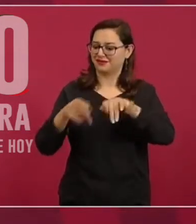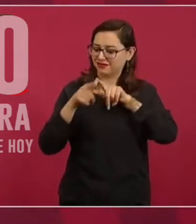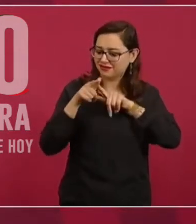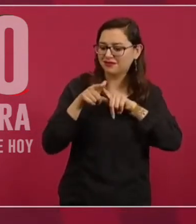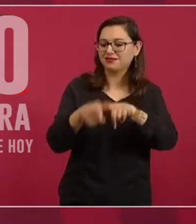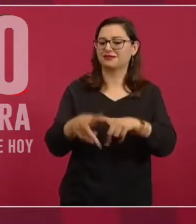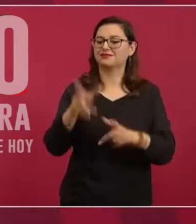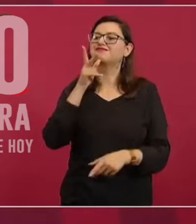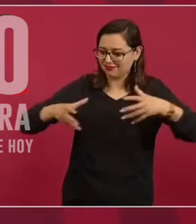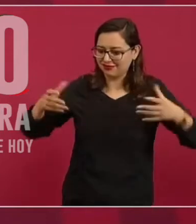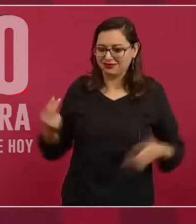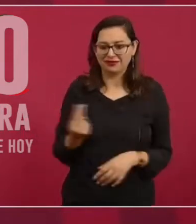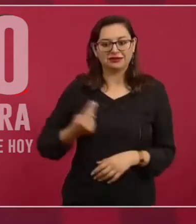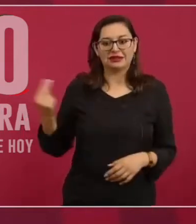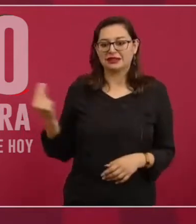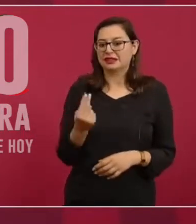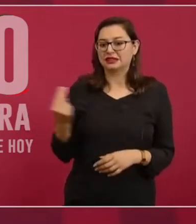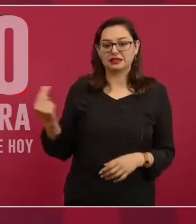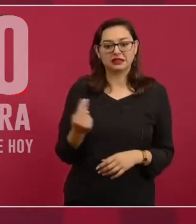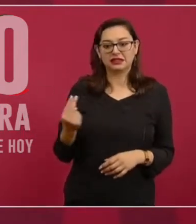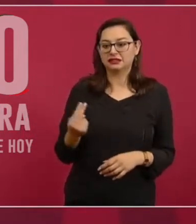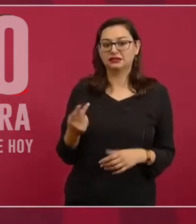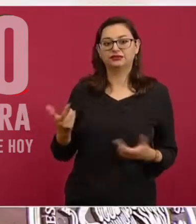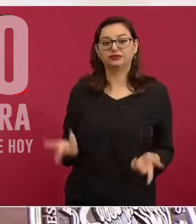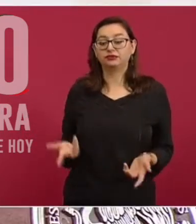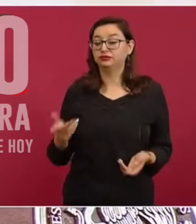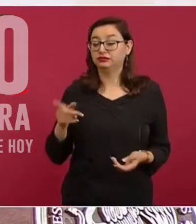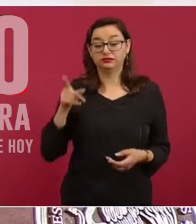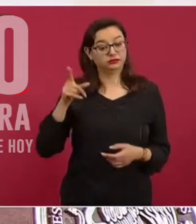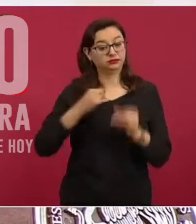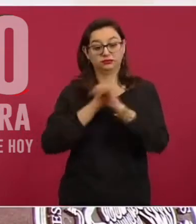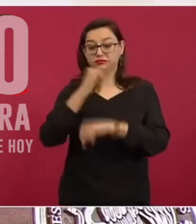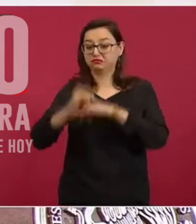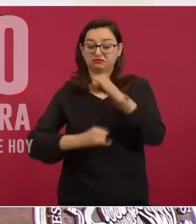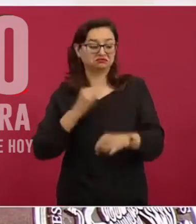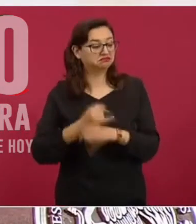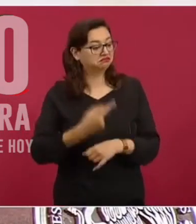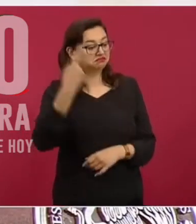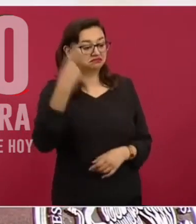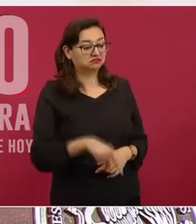nos estaban poniendo una cuota de reducción como de 300 mil barriles diarios.